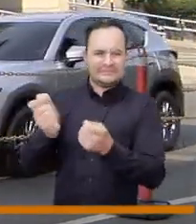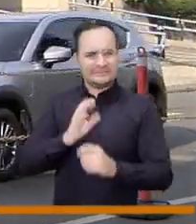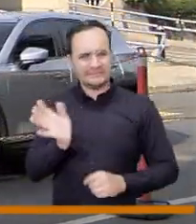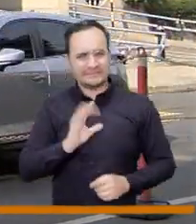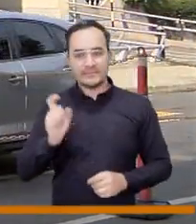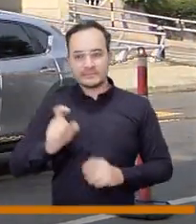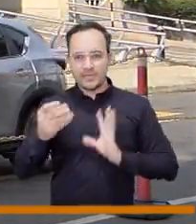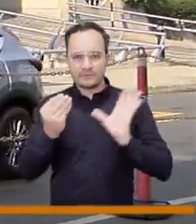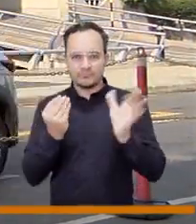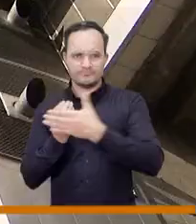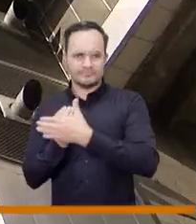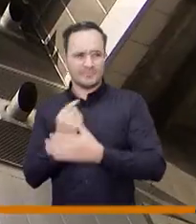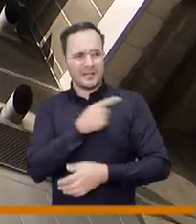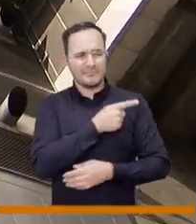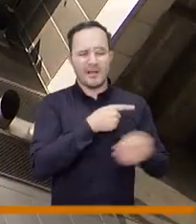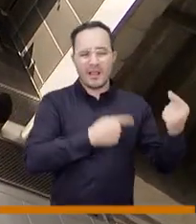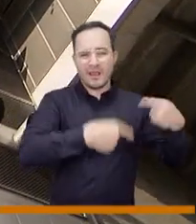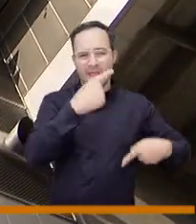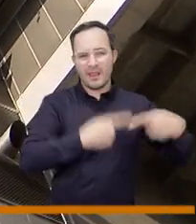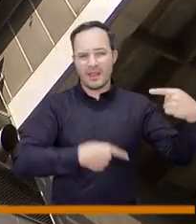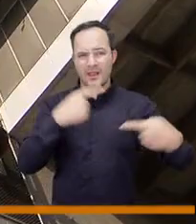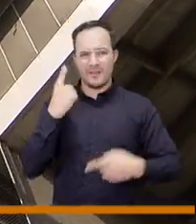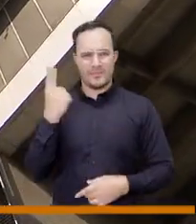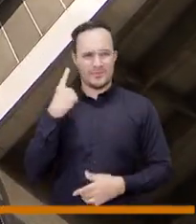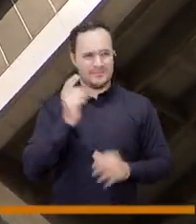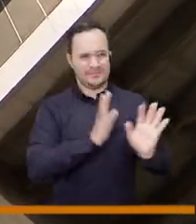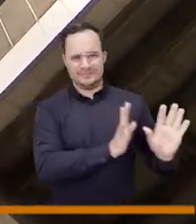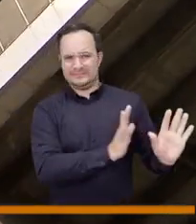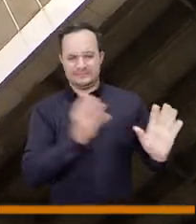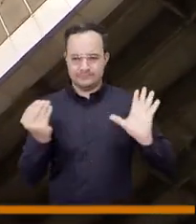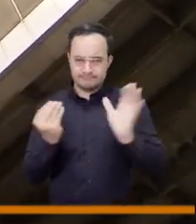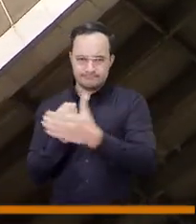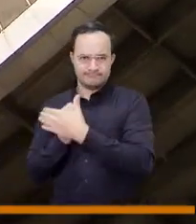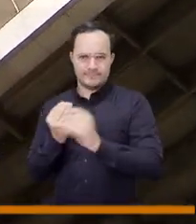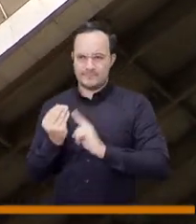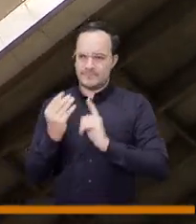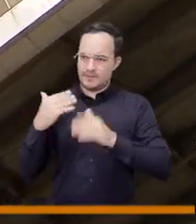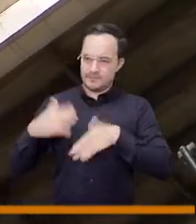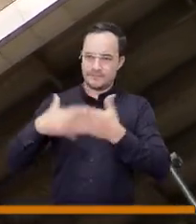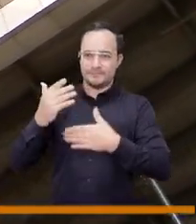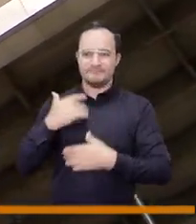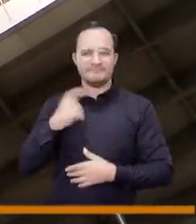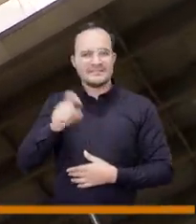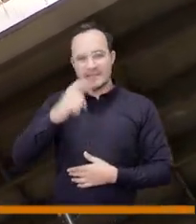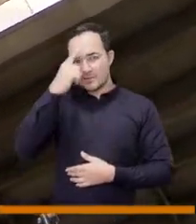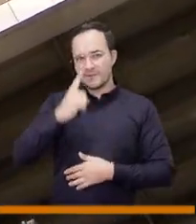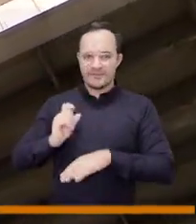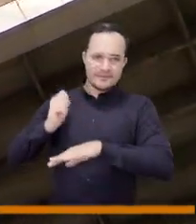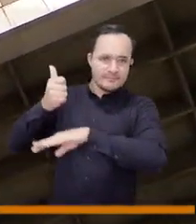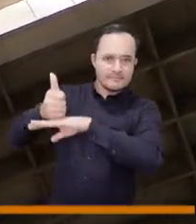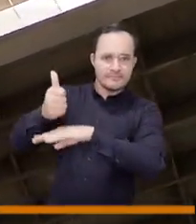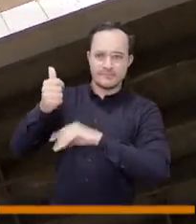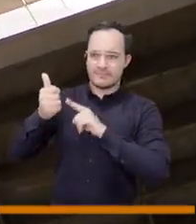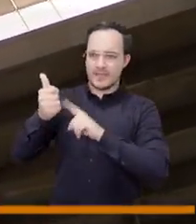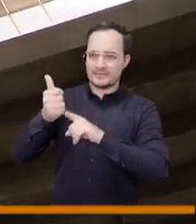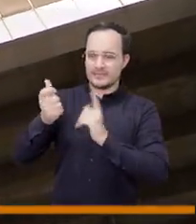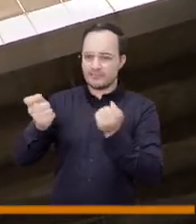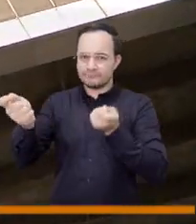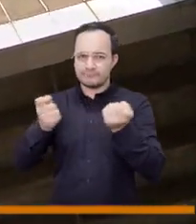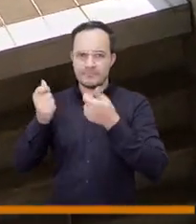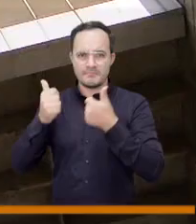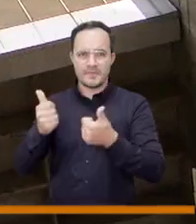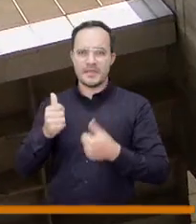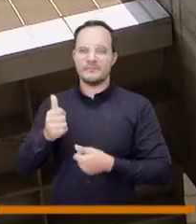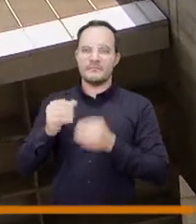una empresa tan grande y tan significativa como los pm de la clase política aquí nosotros tenemos que tener un gerente un gerente